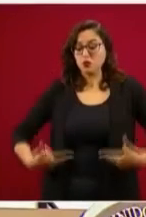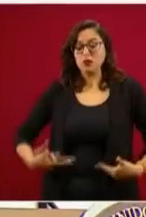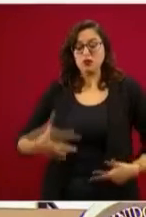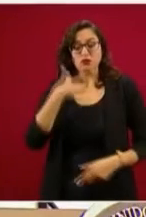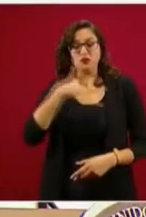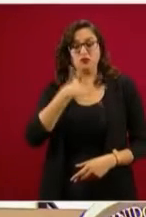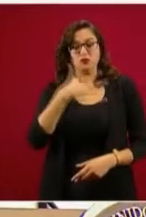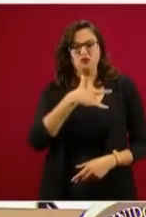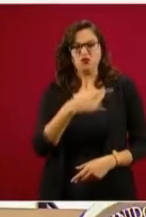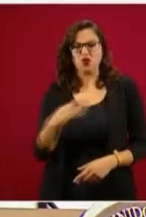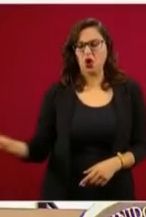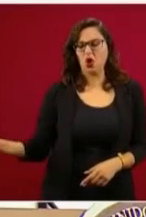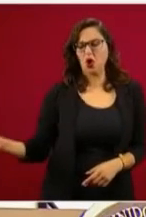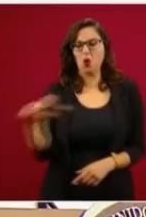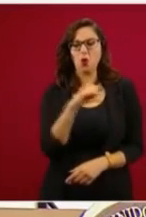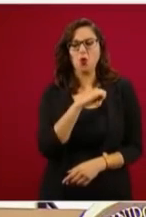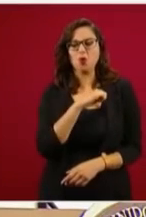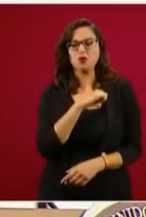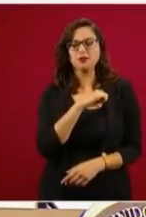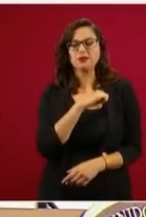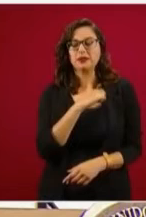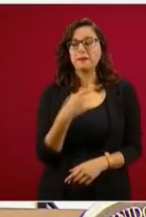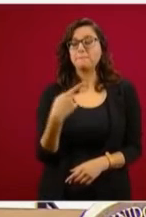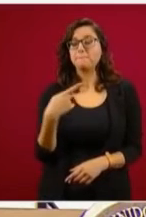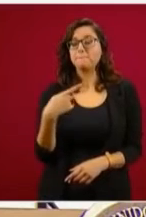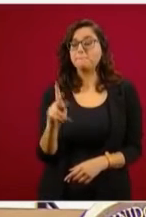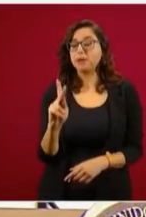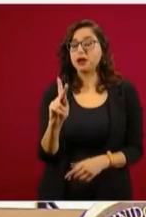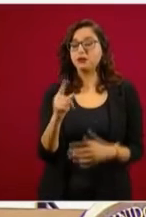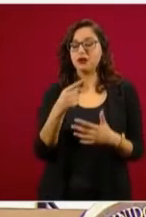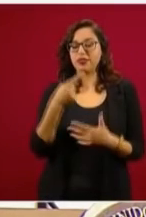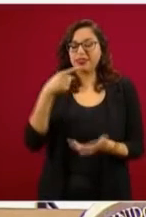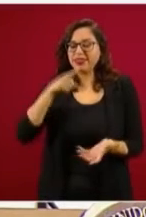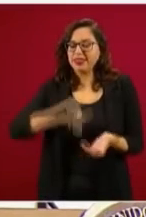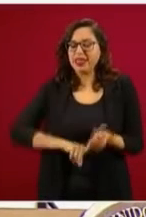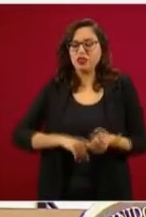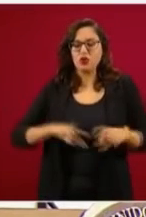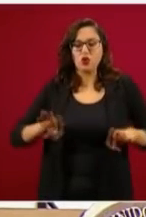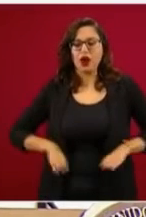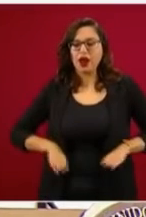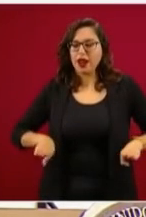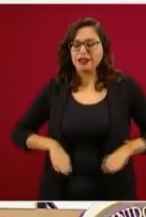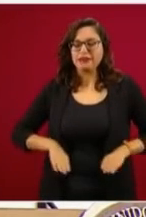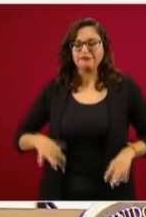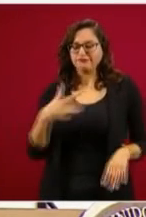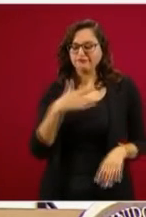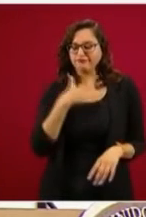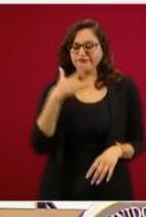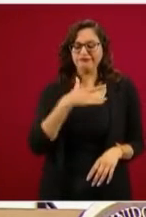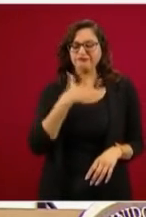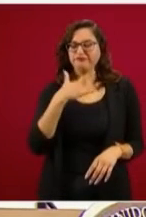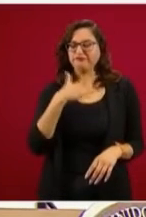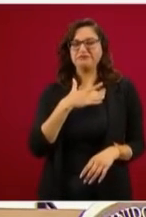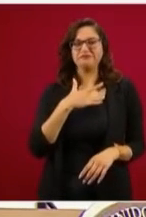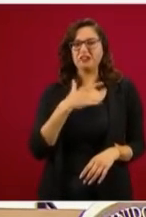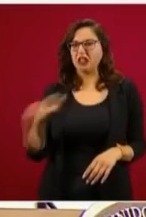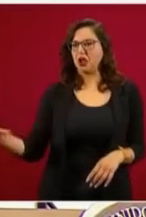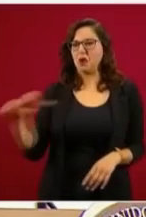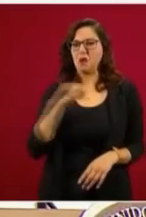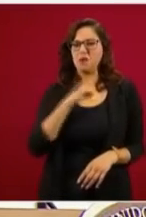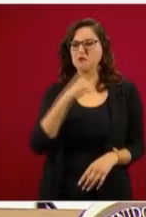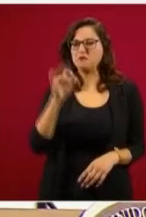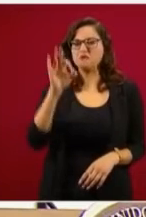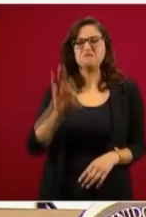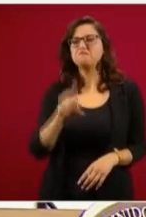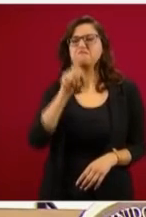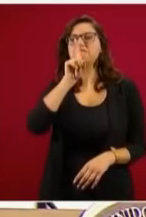tipo de cosas. Entre otras cosas, el presidente obviamente habló del combate a la